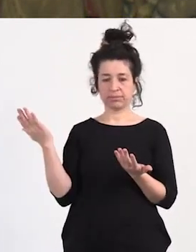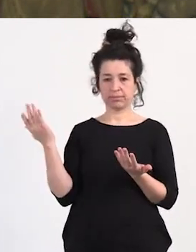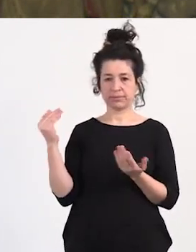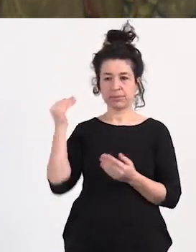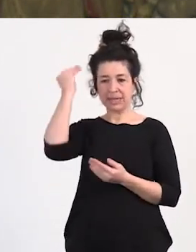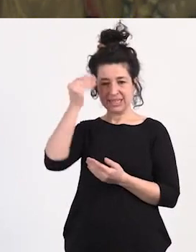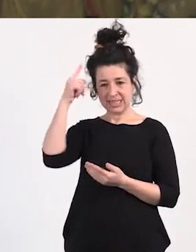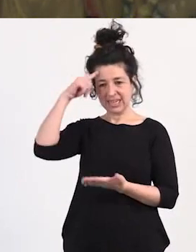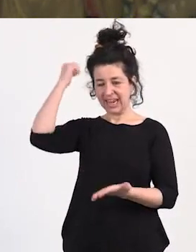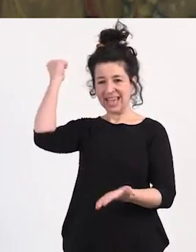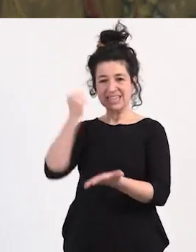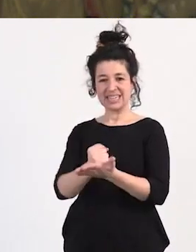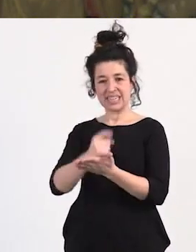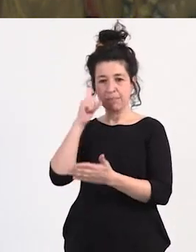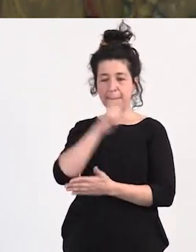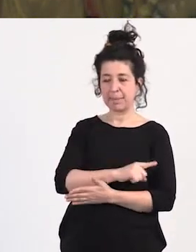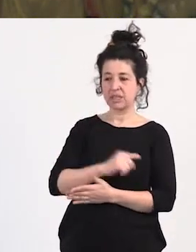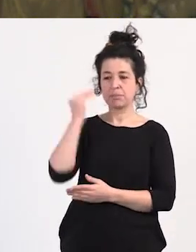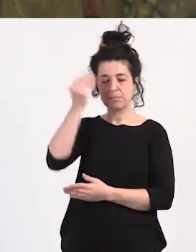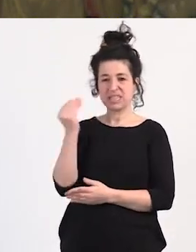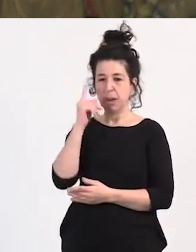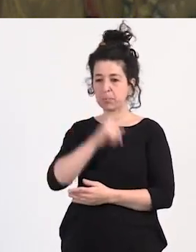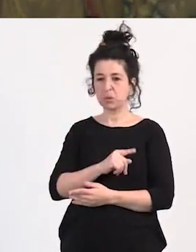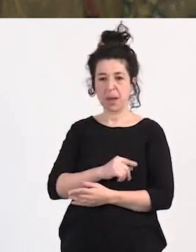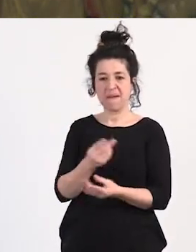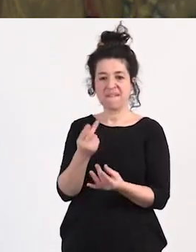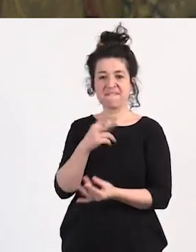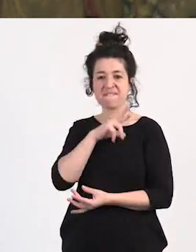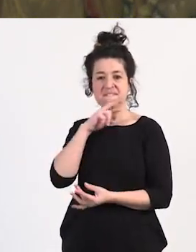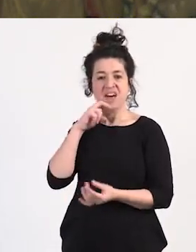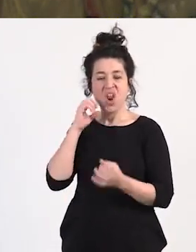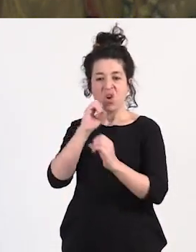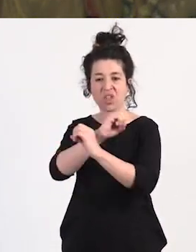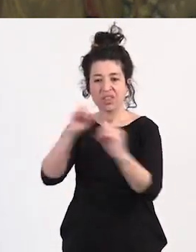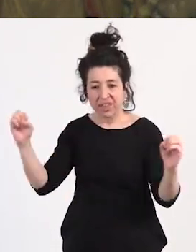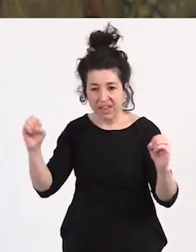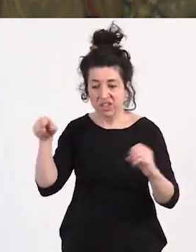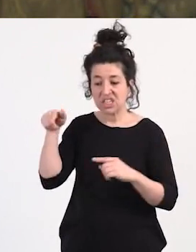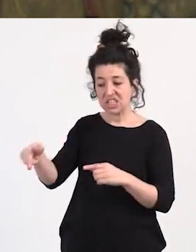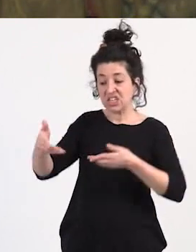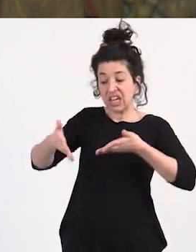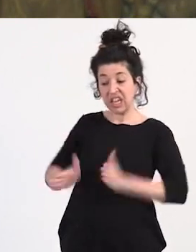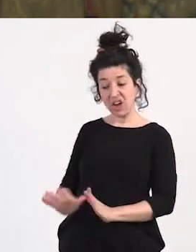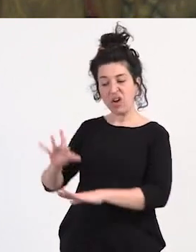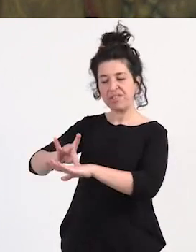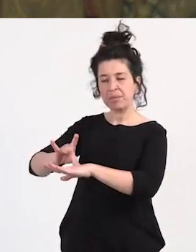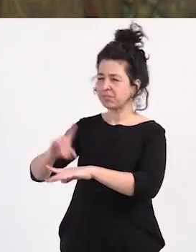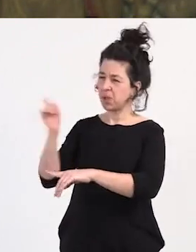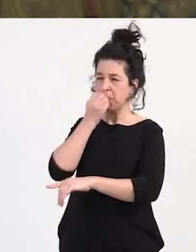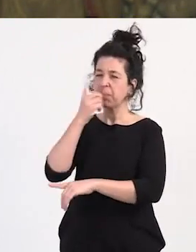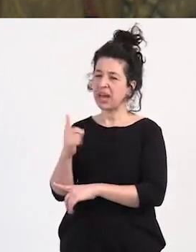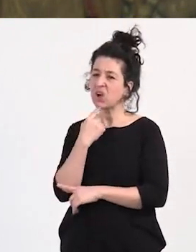estigma de ser puta que la puta no vale nada eso es un hijo enfermo mejor dicho un hijo